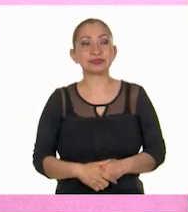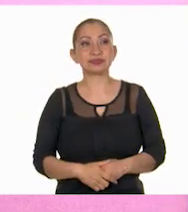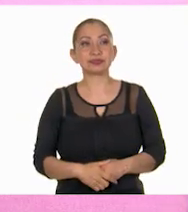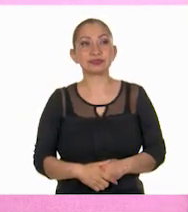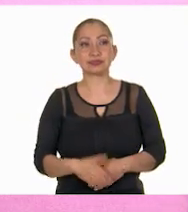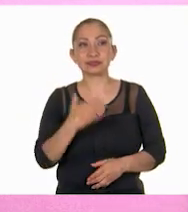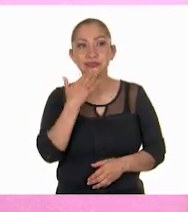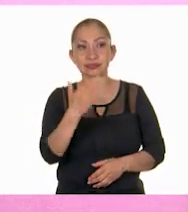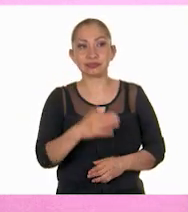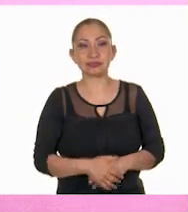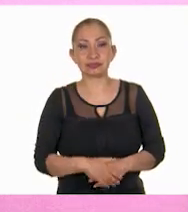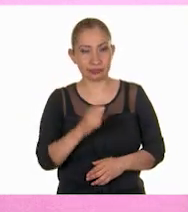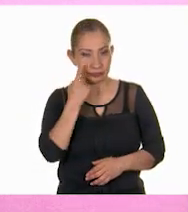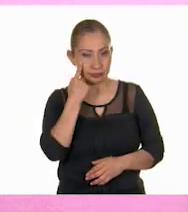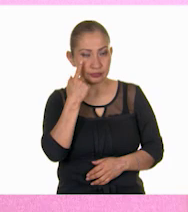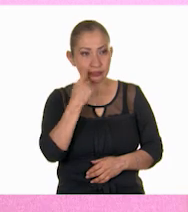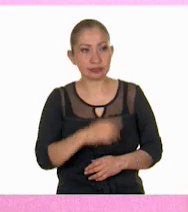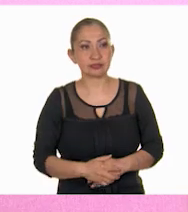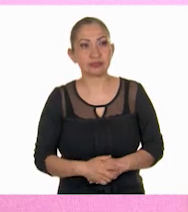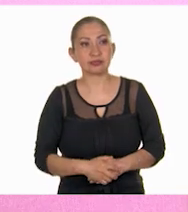Muy bien. Ahí les va.